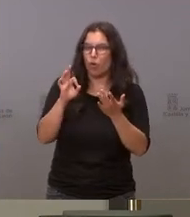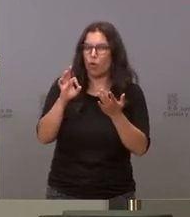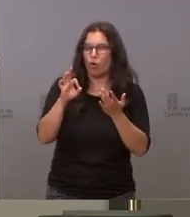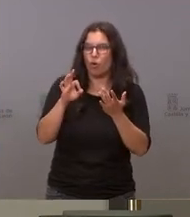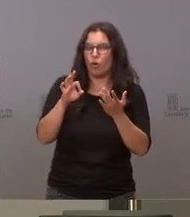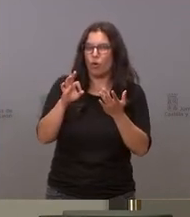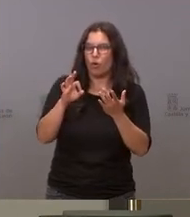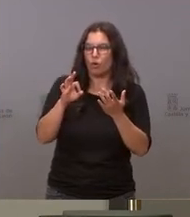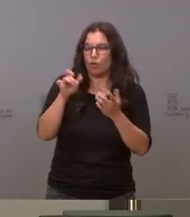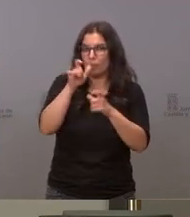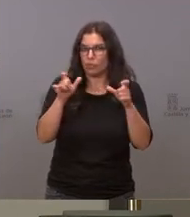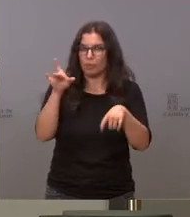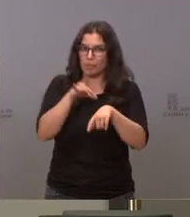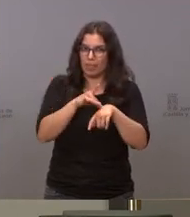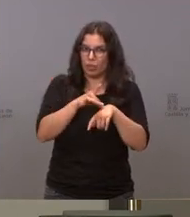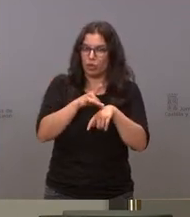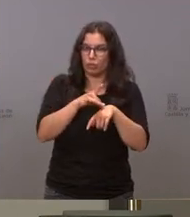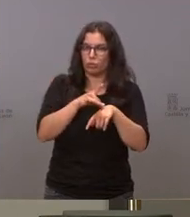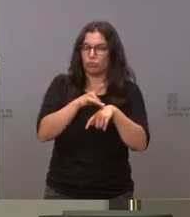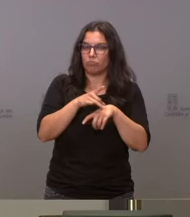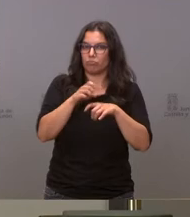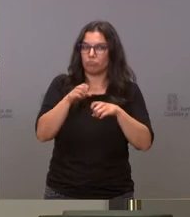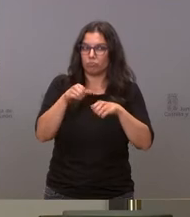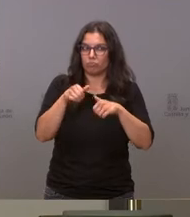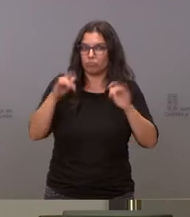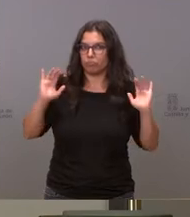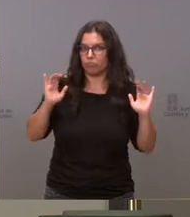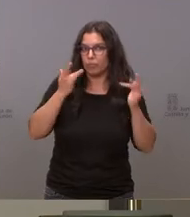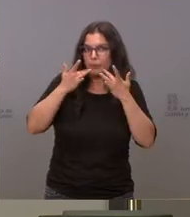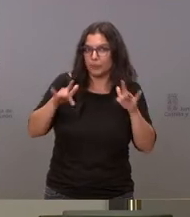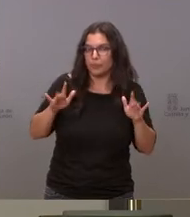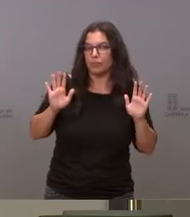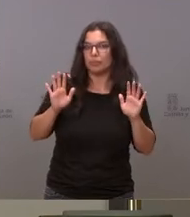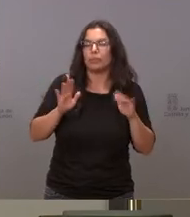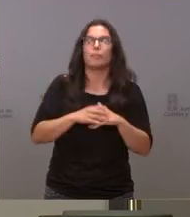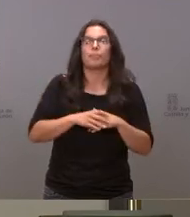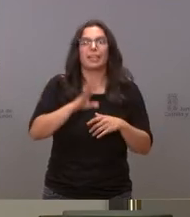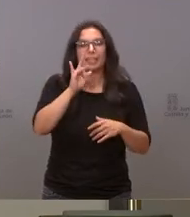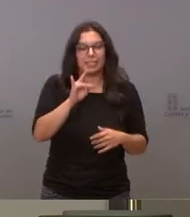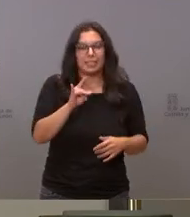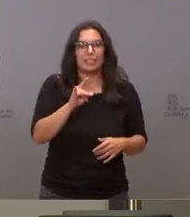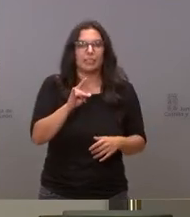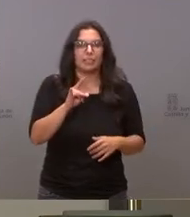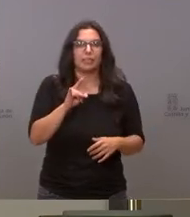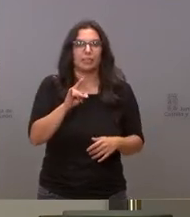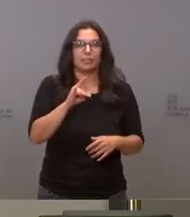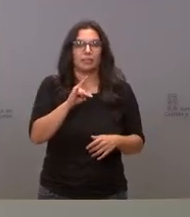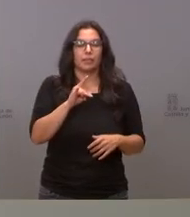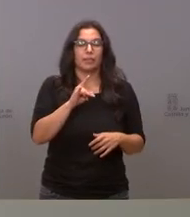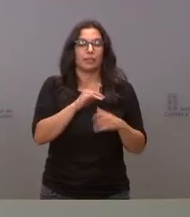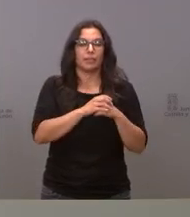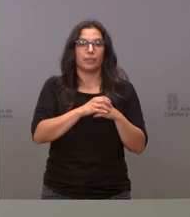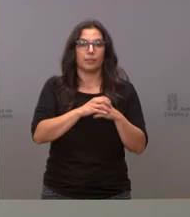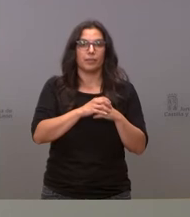objetores los médicos objetores a esta actuación Sí, en el momento que este empiezo y luego el